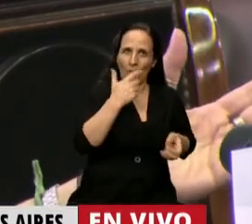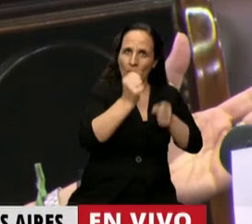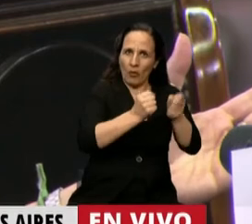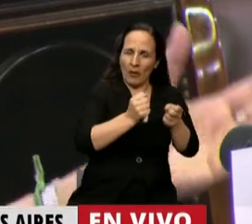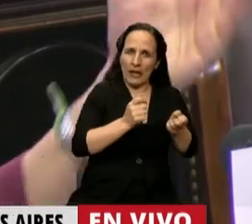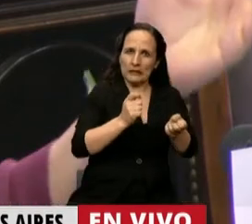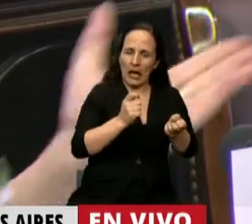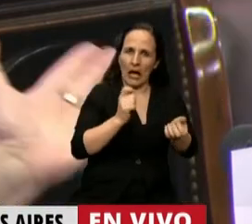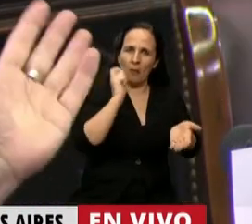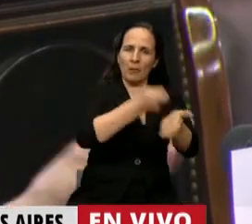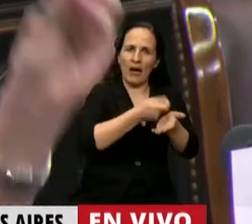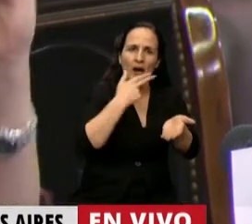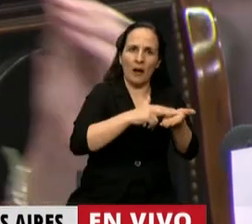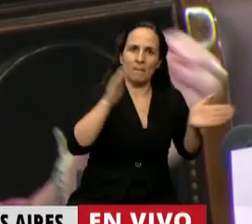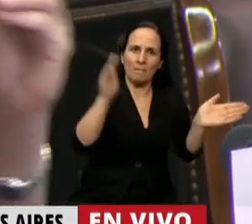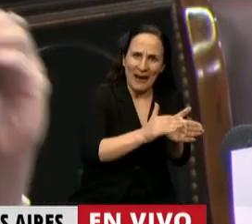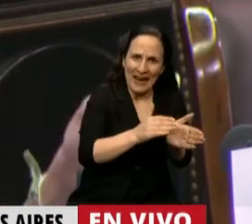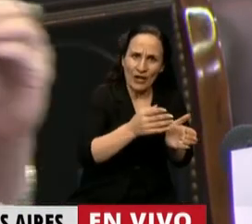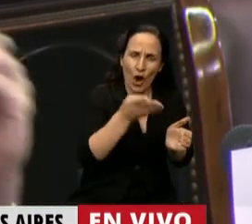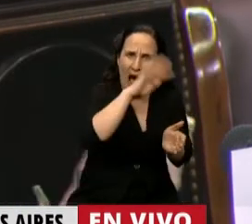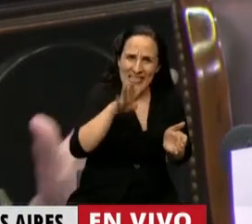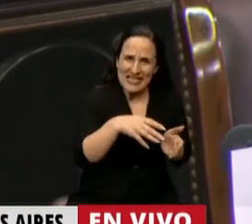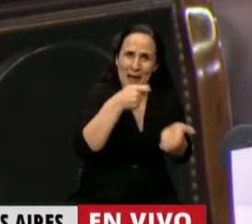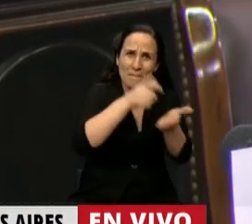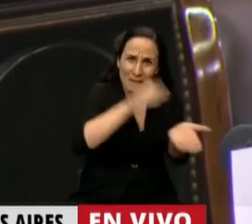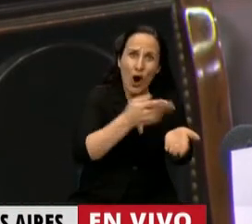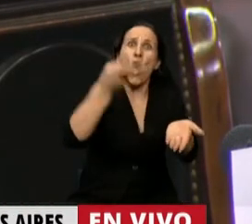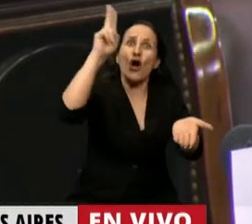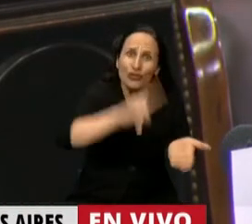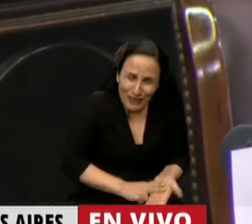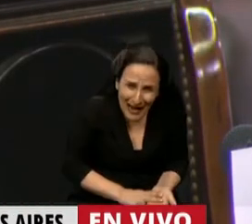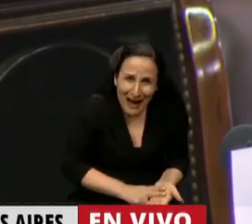para el ANSES. ¡Otra vez sopa!